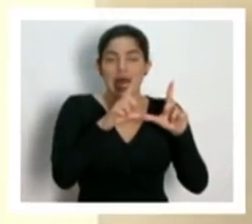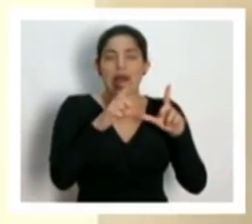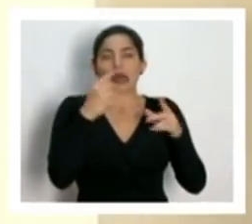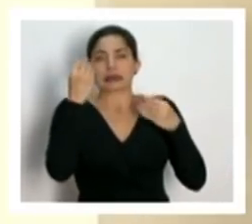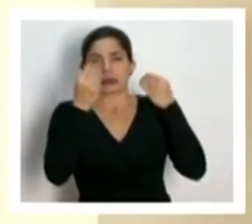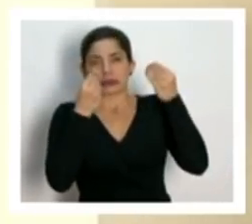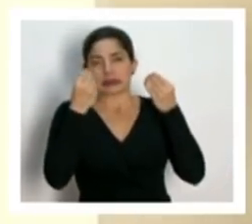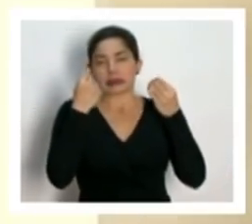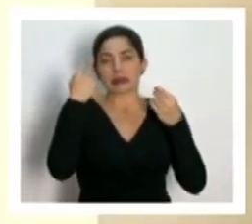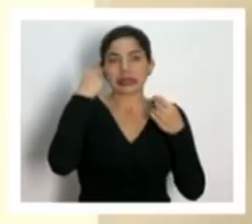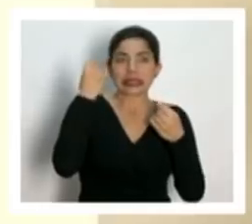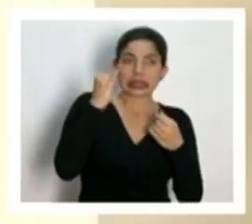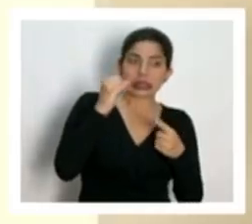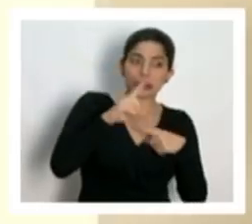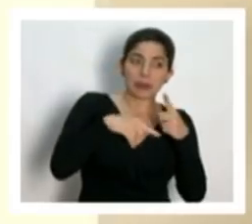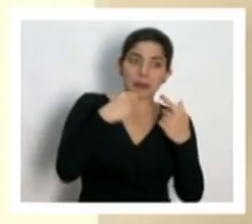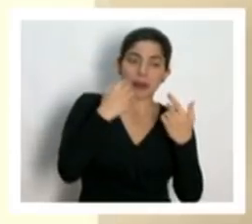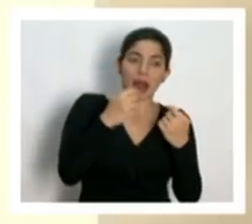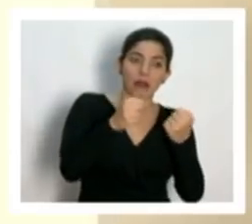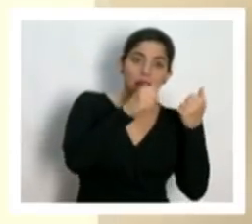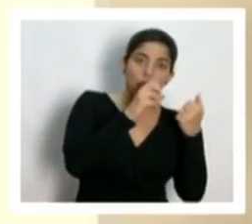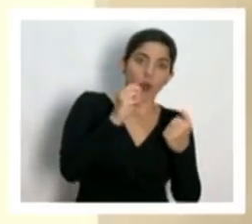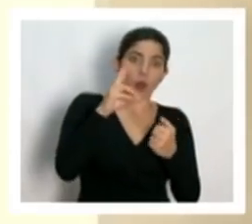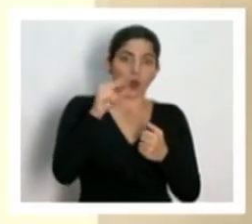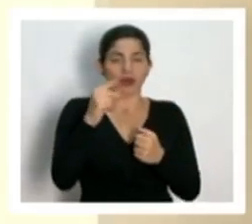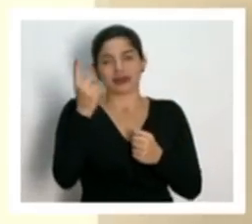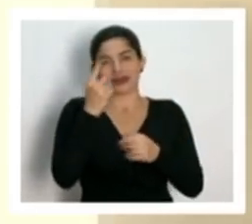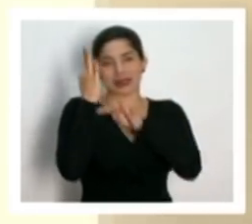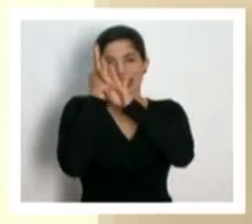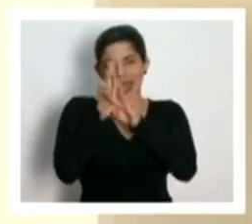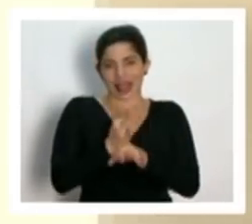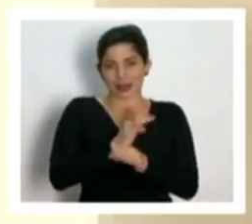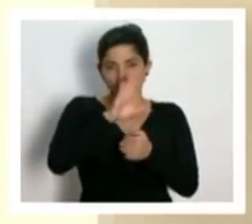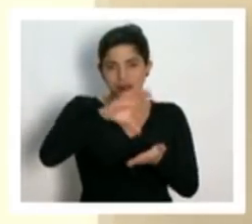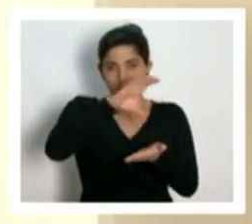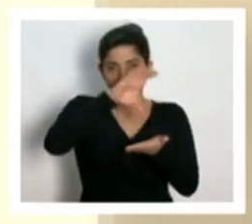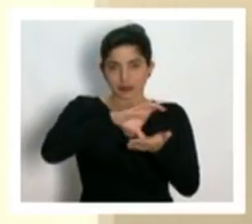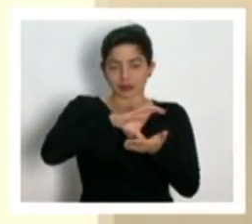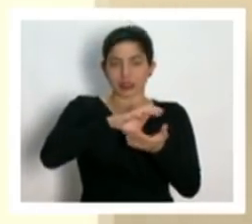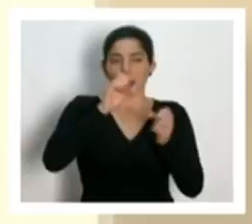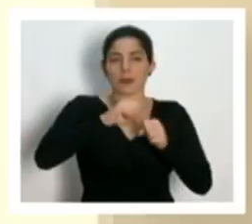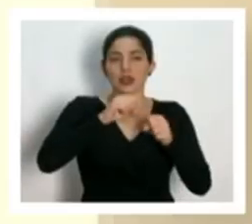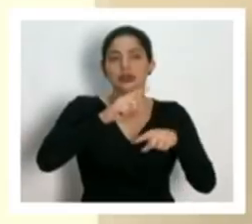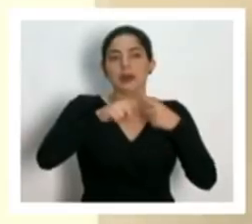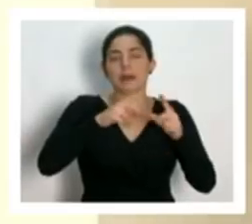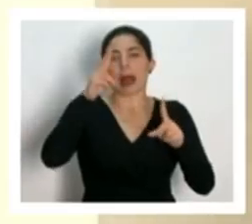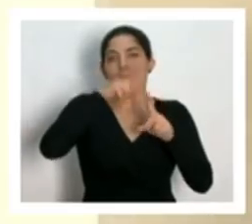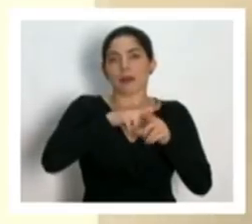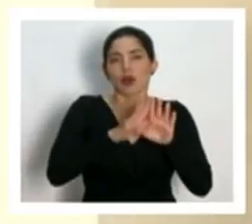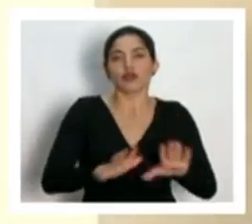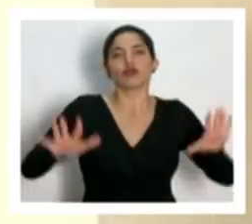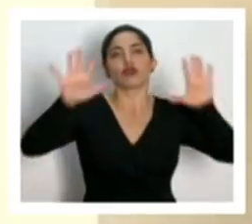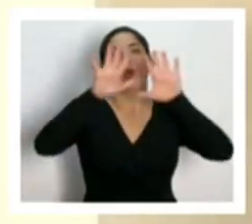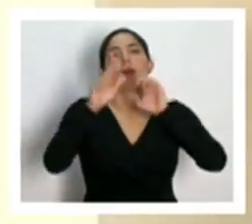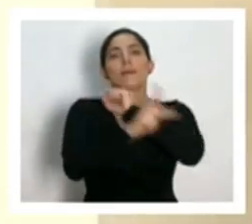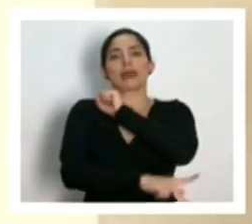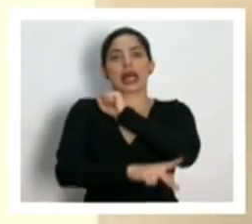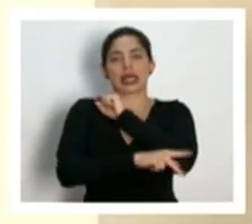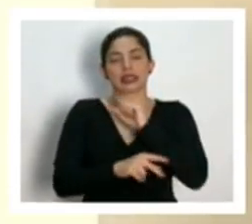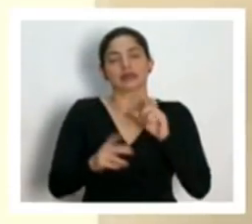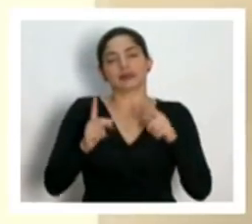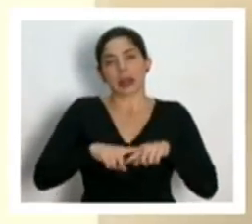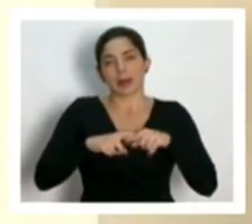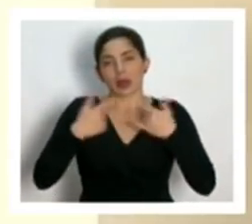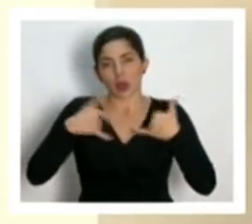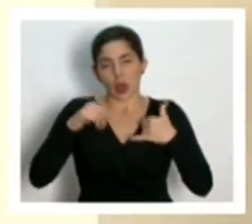lo tradicional aquí en la capital, sino ampliarla también a todo el país. Esa es una valoración que se está